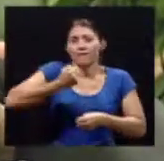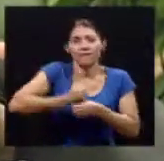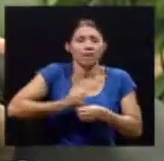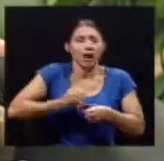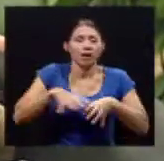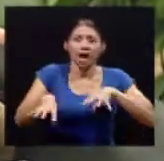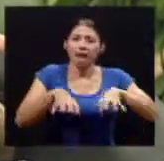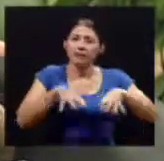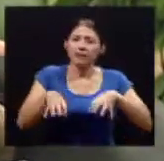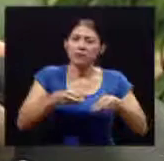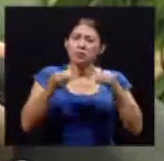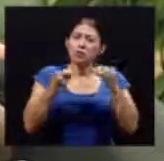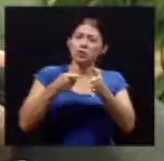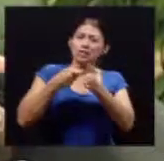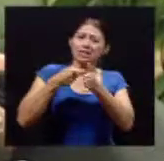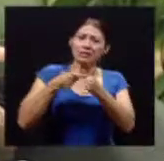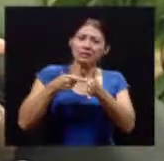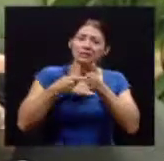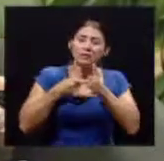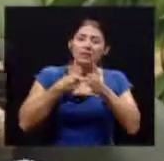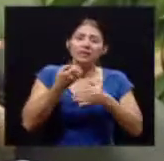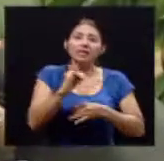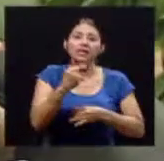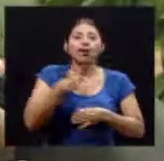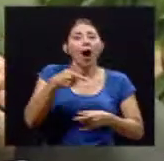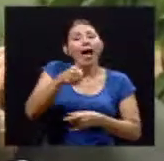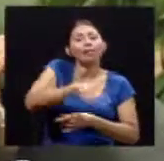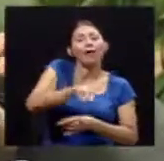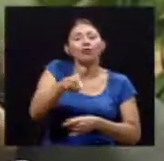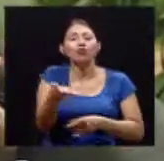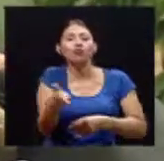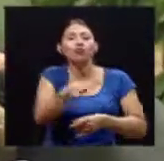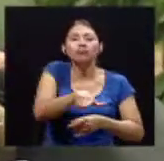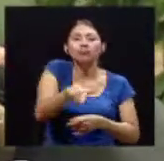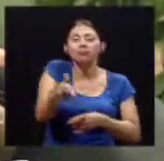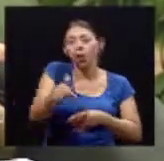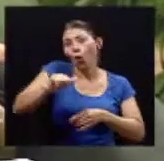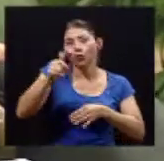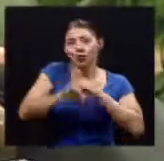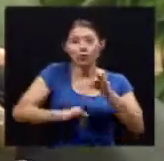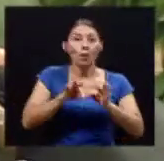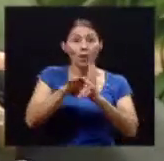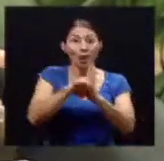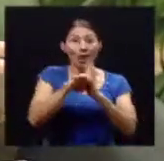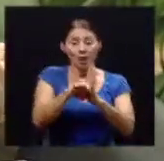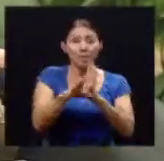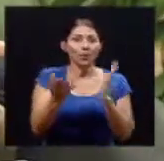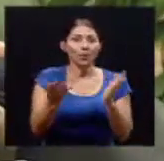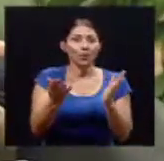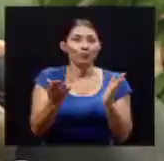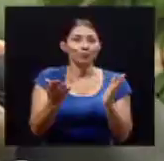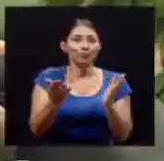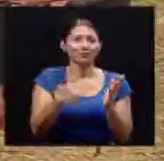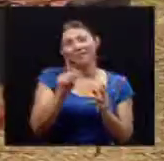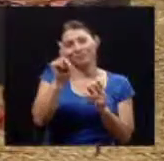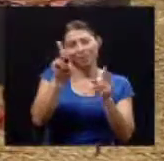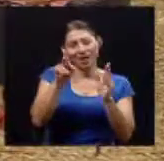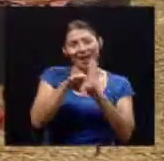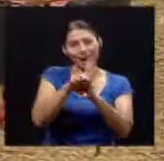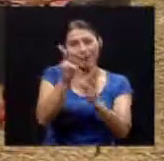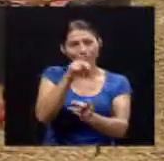si yo alterno con otro tipo de actividad física por ejemplo la perfecta para casi todas las actividades es la natación